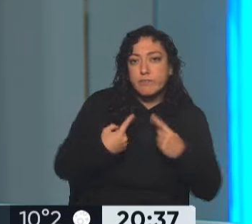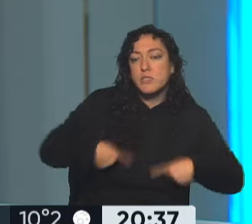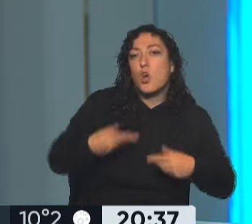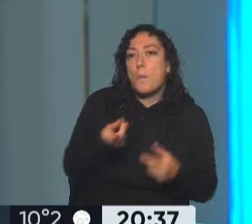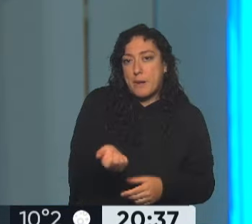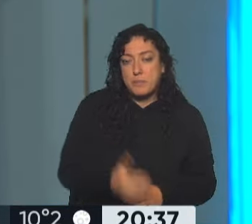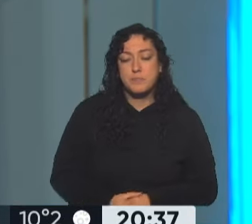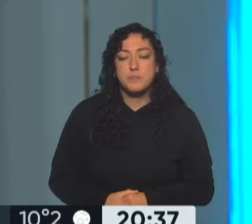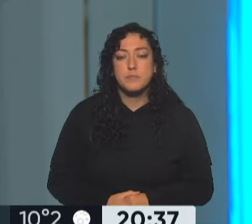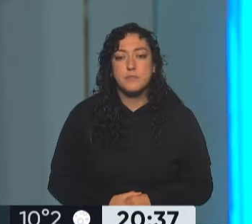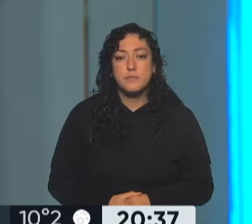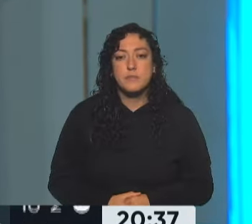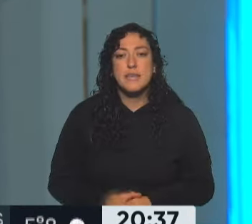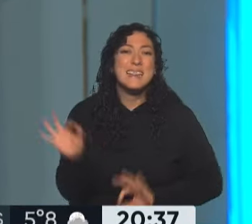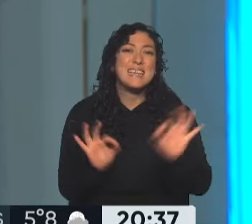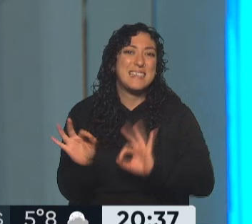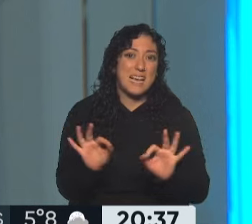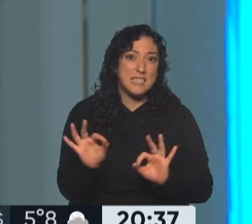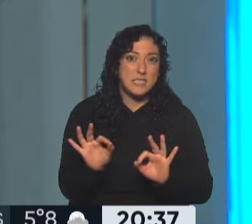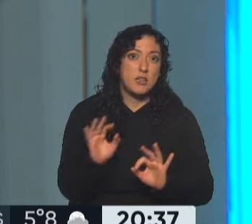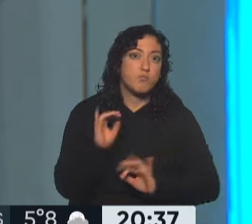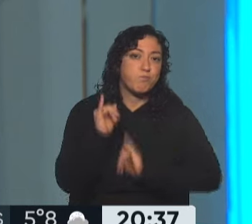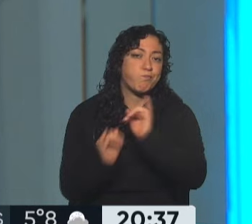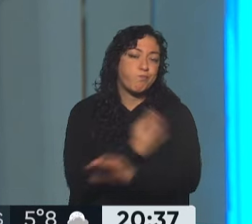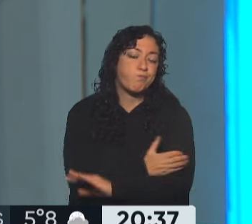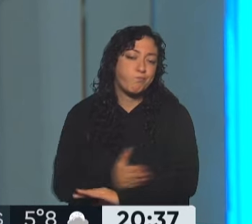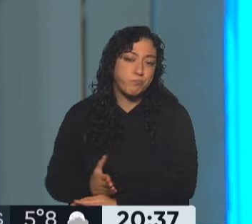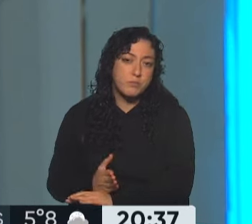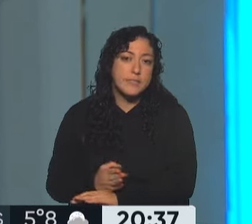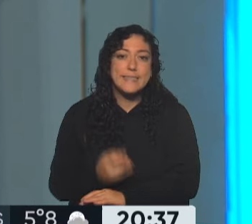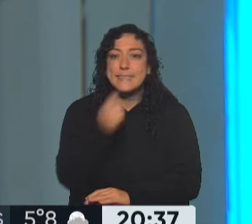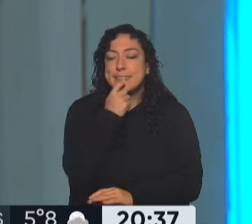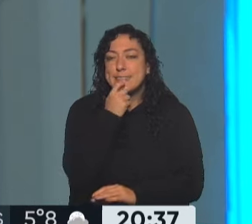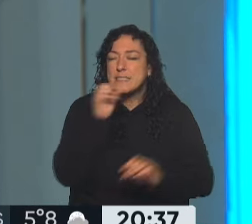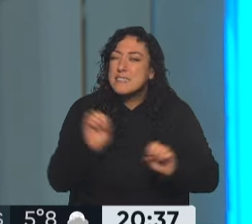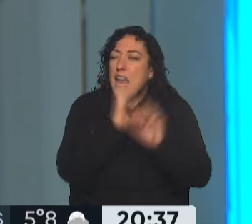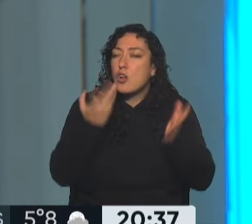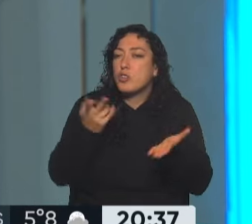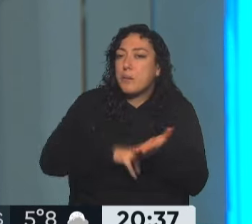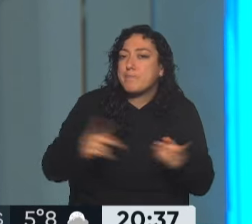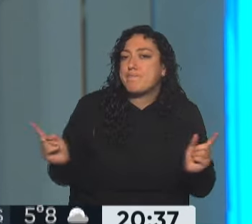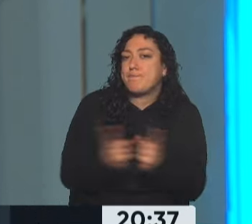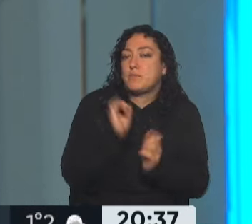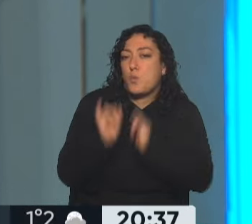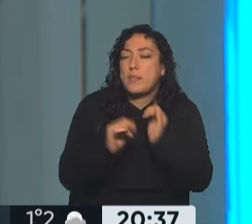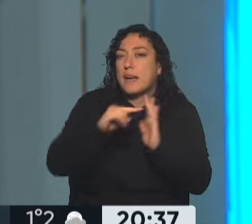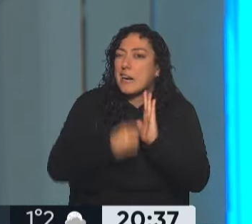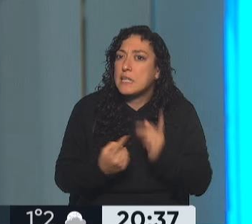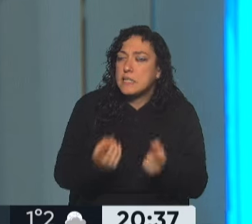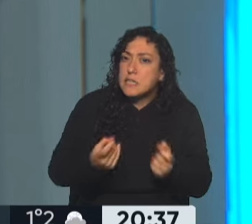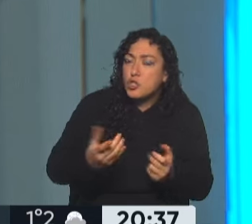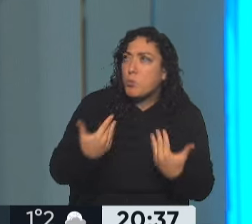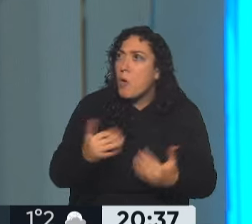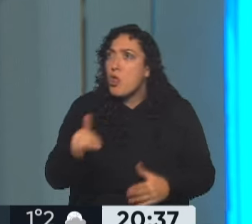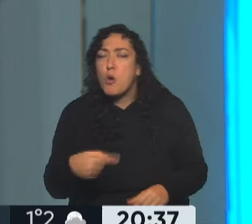los detalles que vos bien los acabas de mencionar, pero para quien quiera repasarlos y saber bien si cumple con los requisitos como para poder postularse,